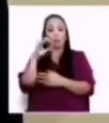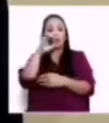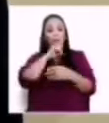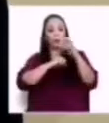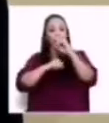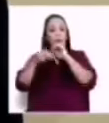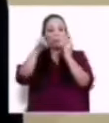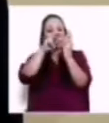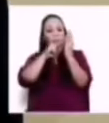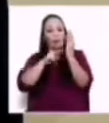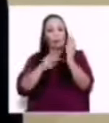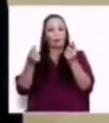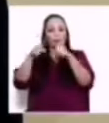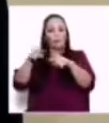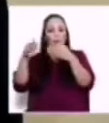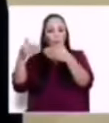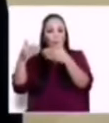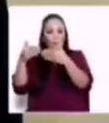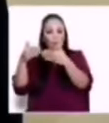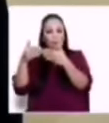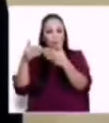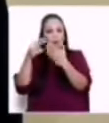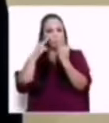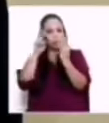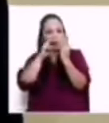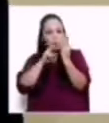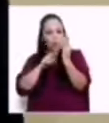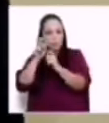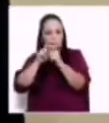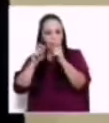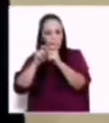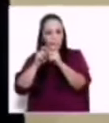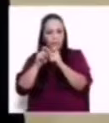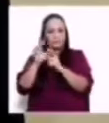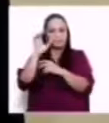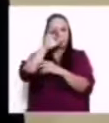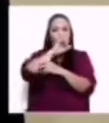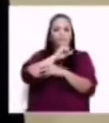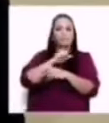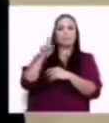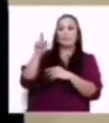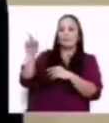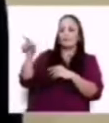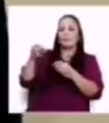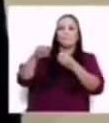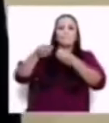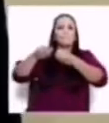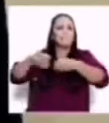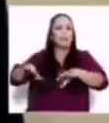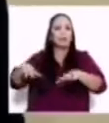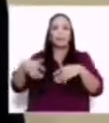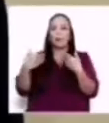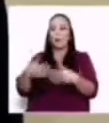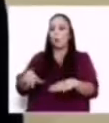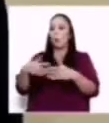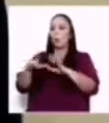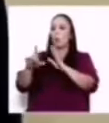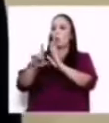cuidado, lo que hay es una pérdida de legitimidad del Estado